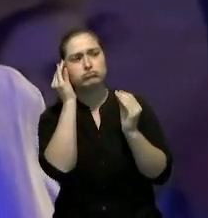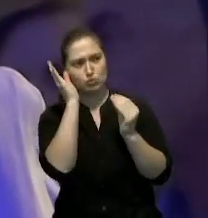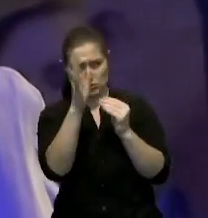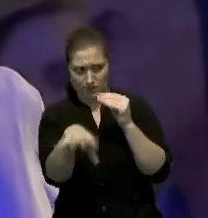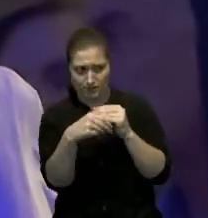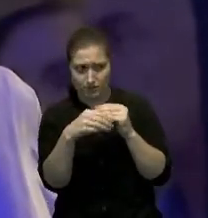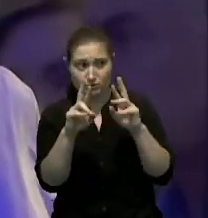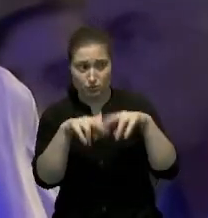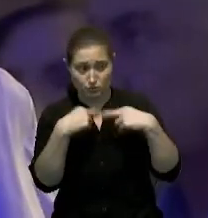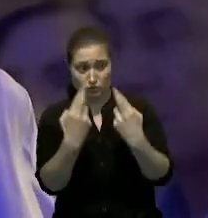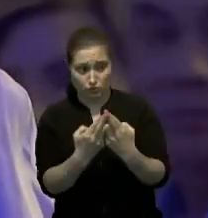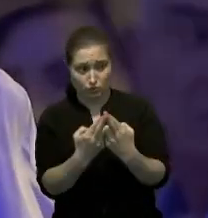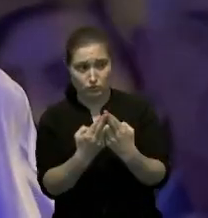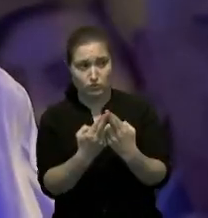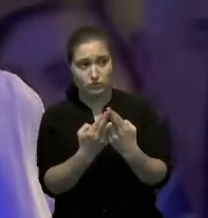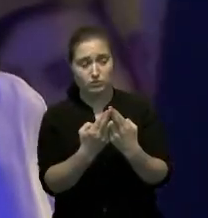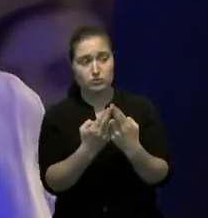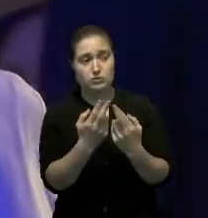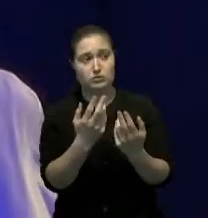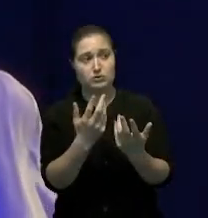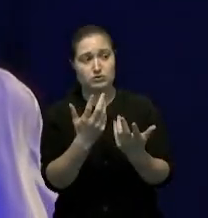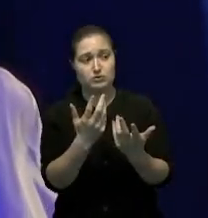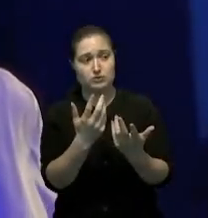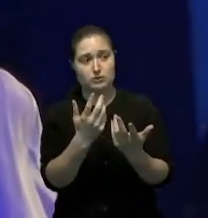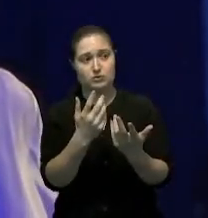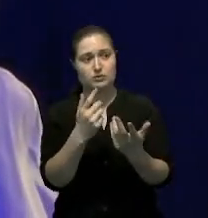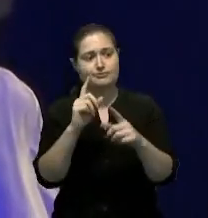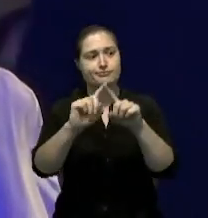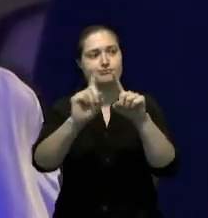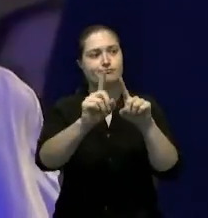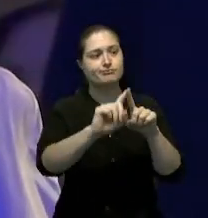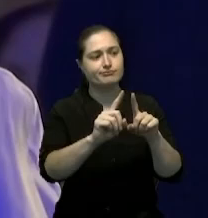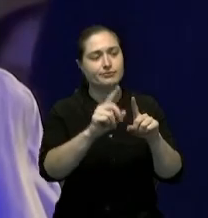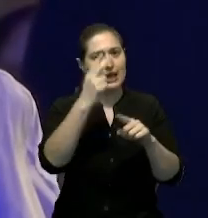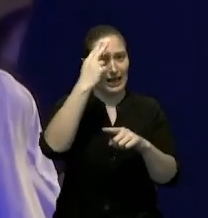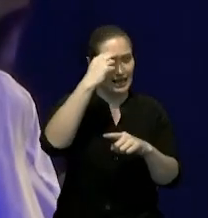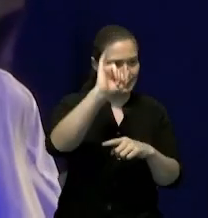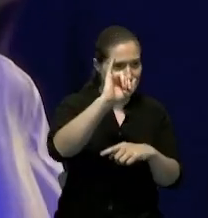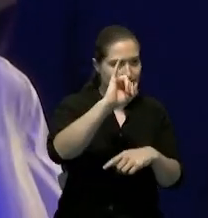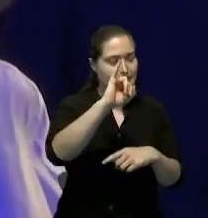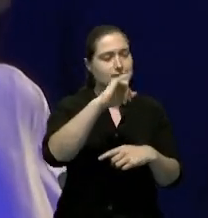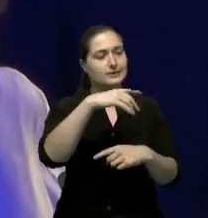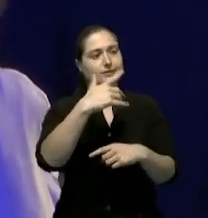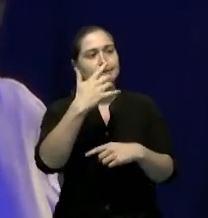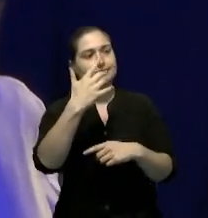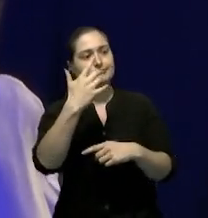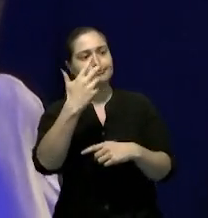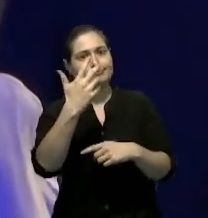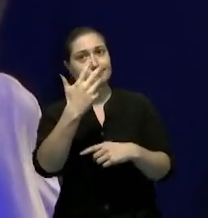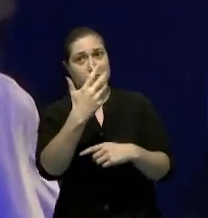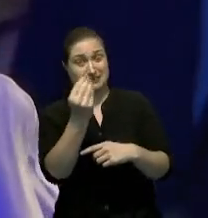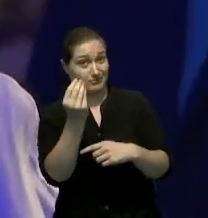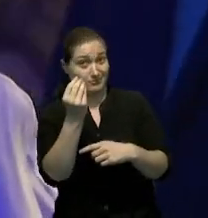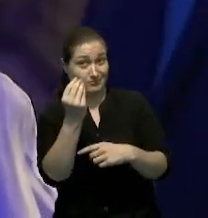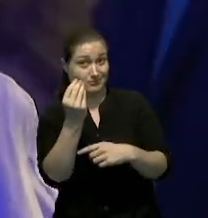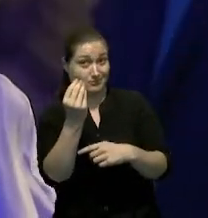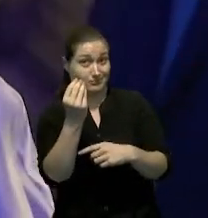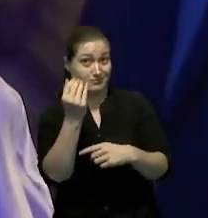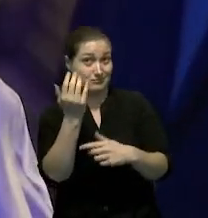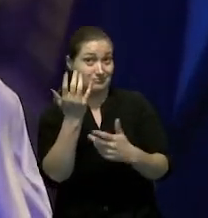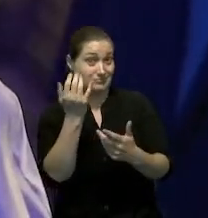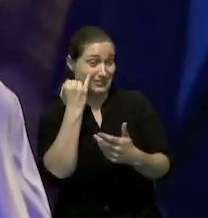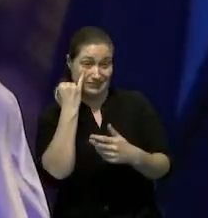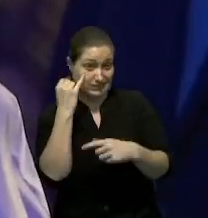las autoridades gubernamentales provisionales de Haití y en caso de que no se haya dado cuál es el nivel de